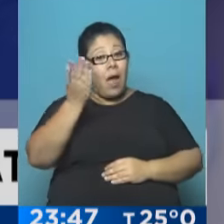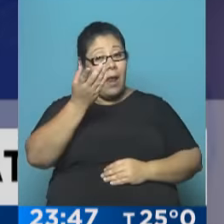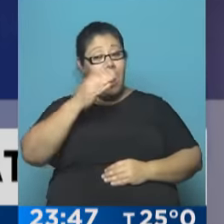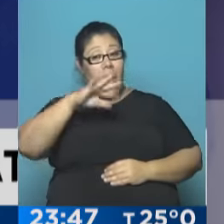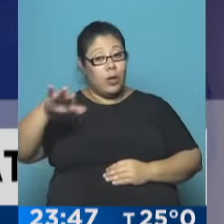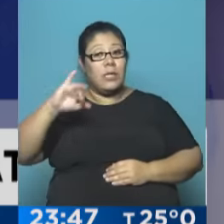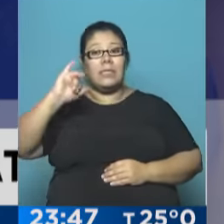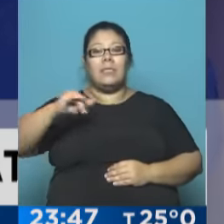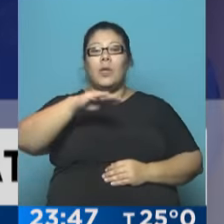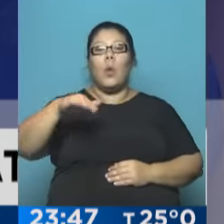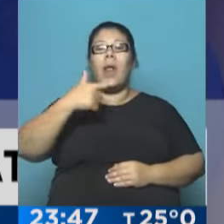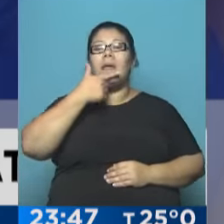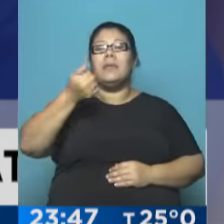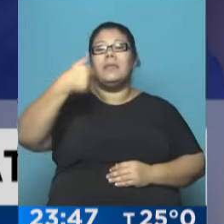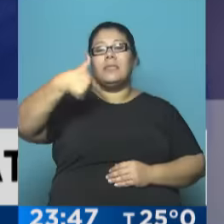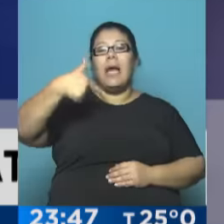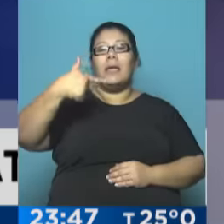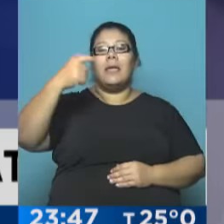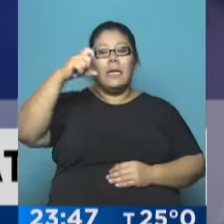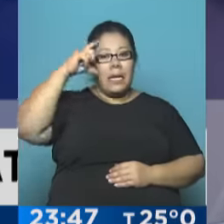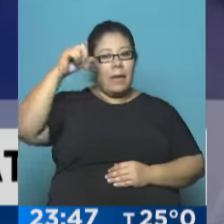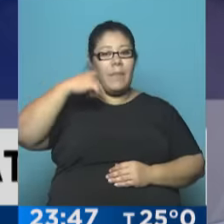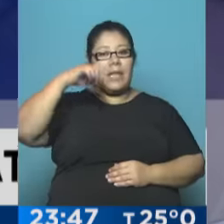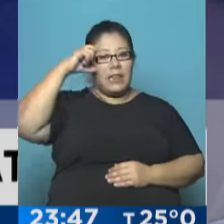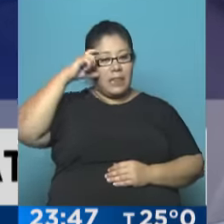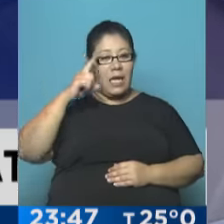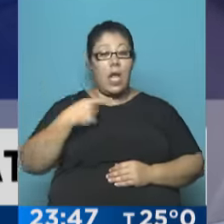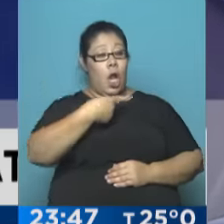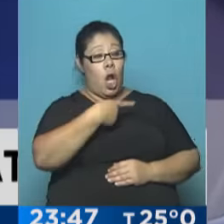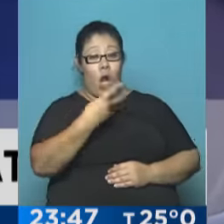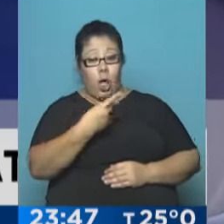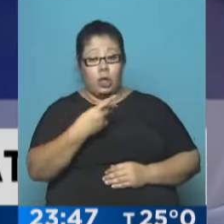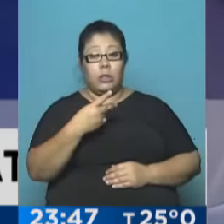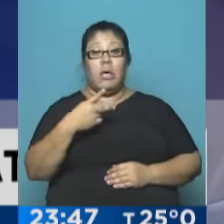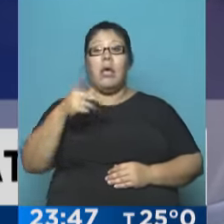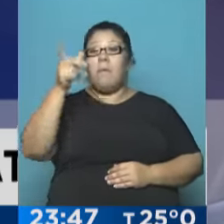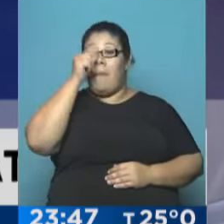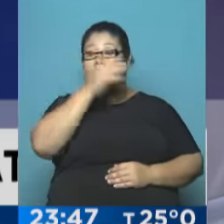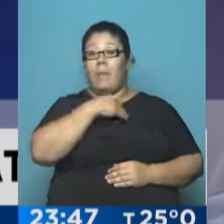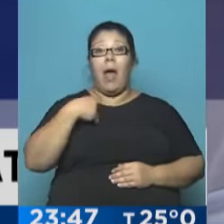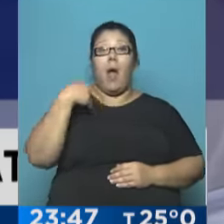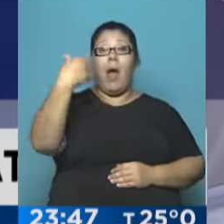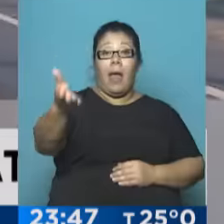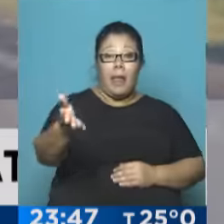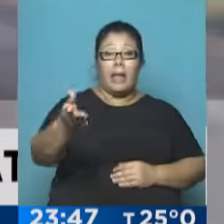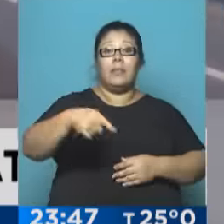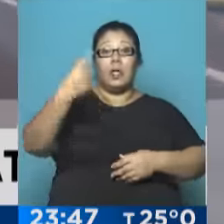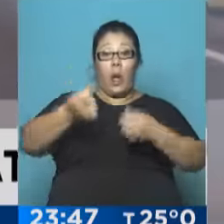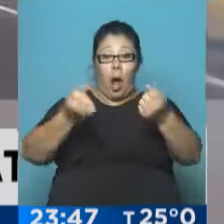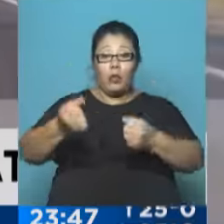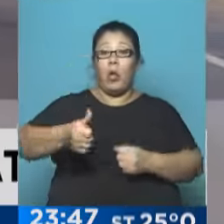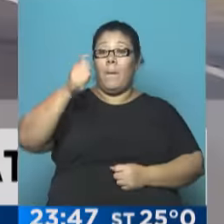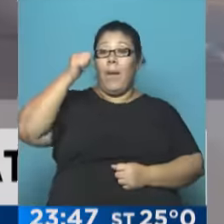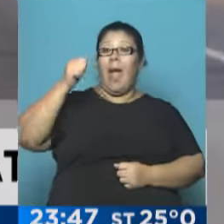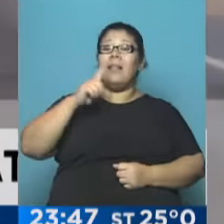Clemente, a disfrutar. ¿Y nos cuantos vanas? Nosotros somos dos, pero venimos en caravana. Mi papá y mi mamá están adelante y viene mi tía atrás. ¿Cuánto